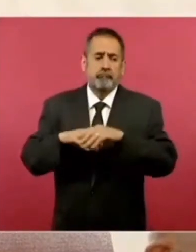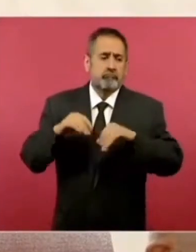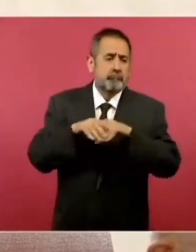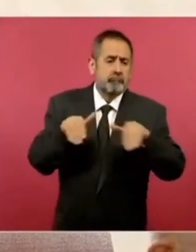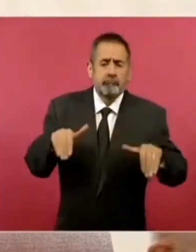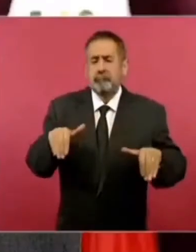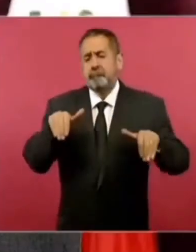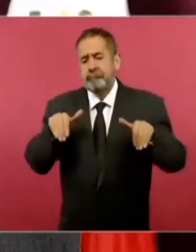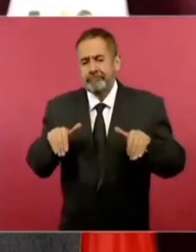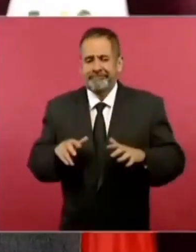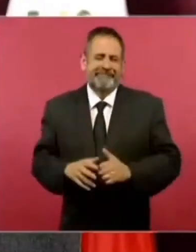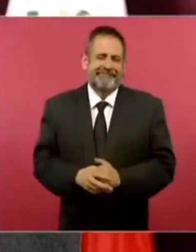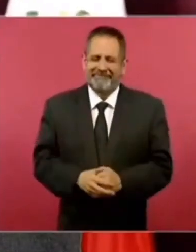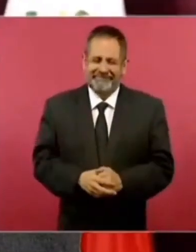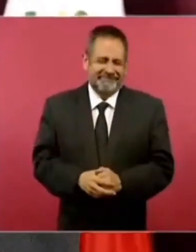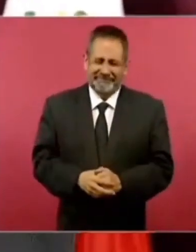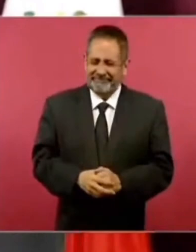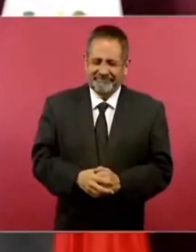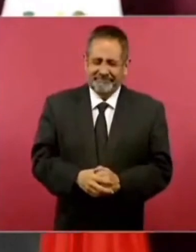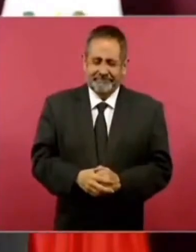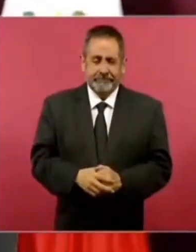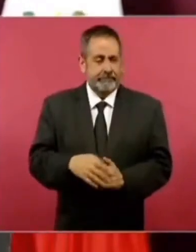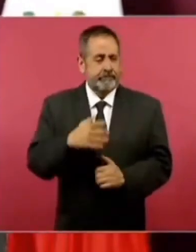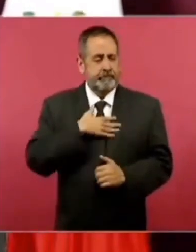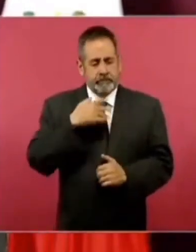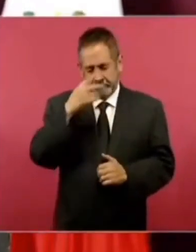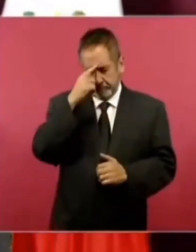objetivos